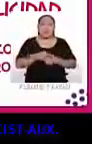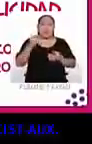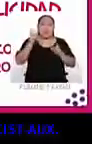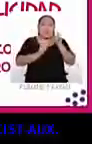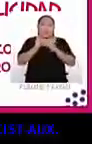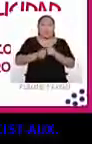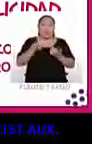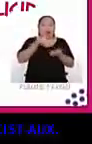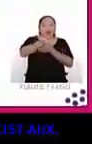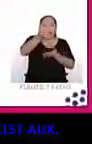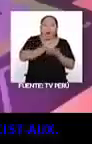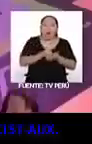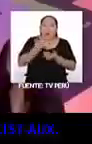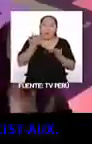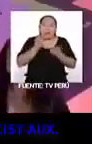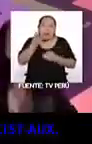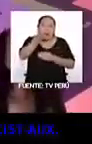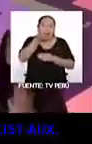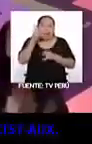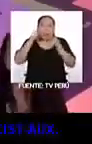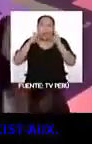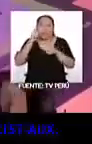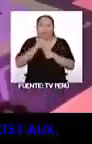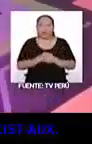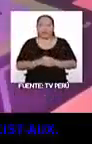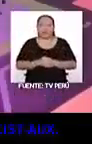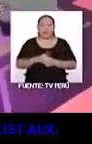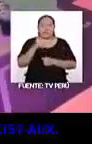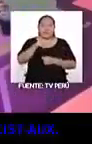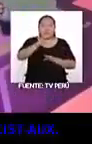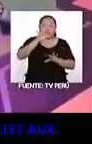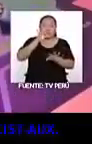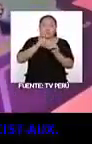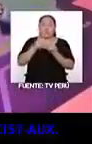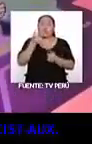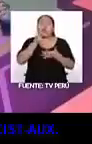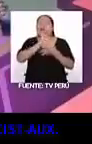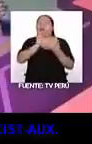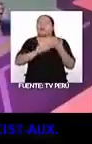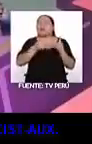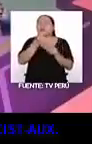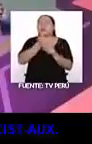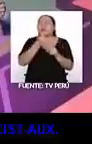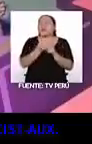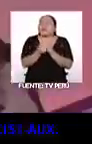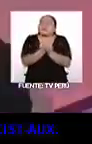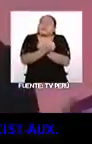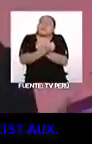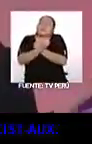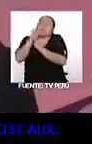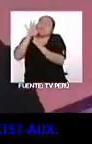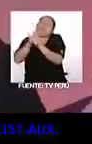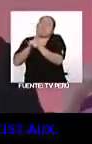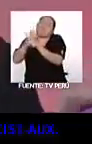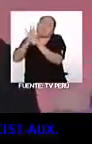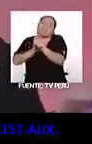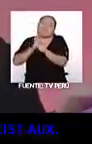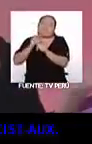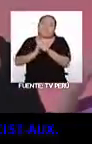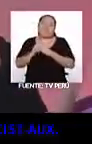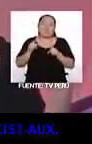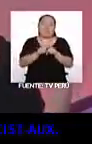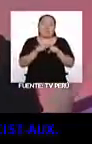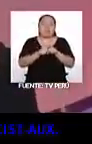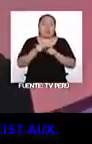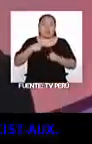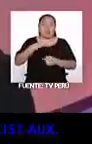es fiel y comprometido. Algo que identifica a los y las K-popers es que desarrollan un afecto por sus ídolos. Además, adoptan un